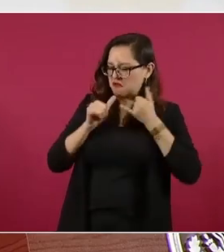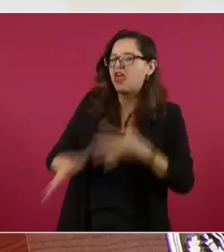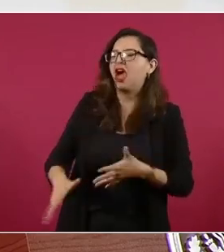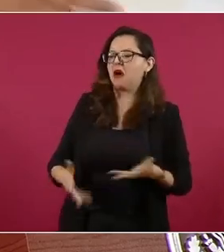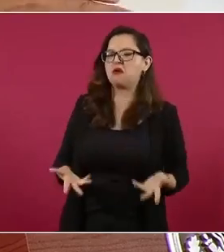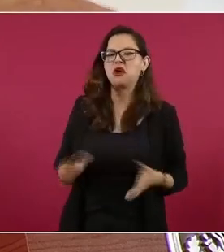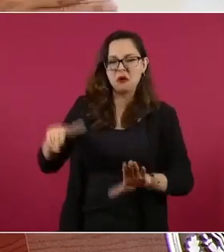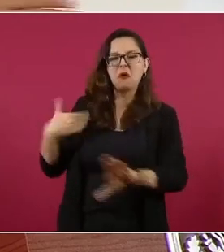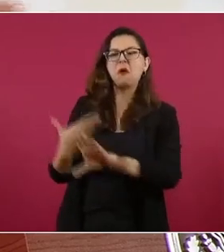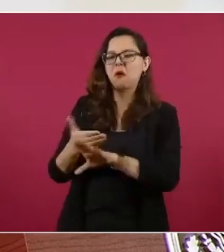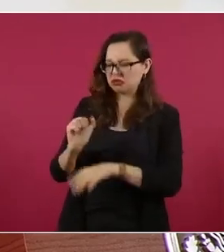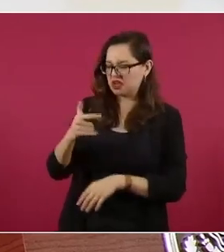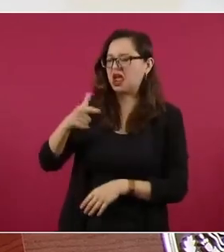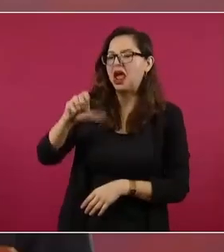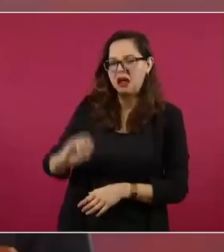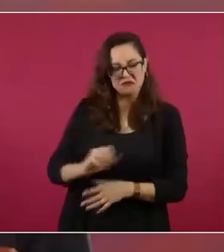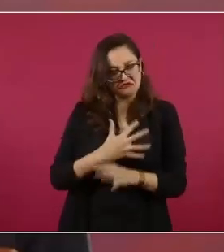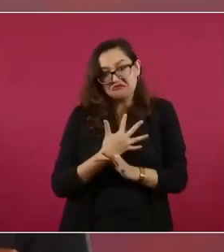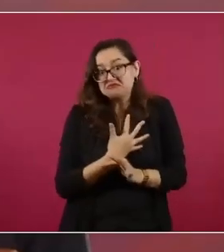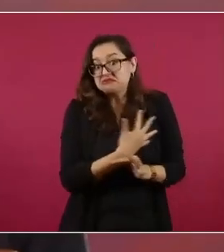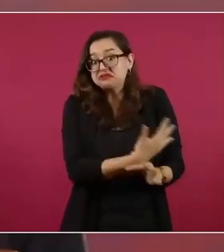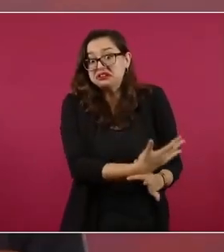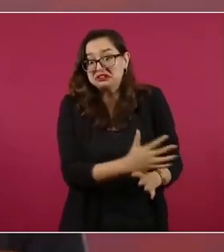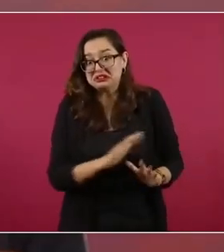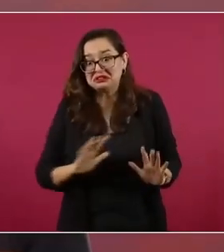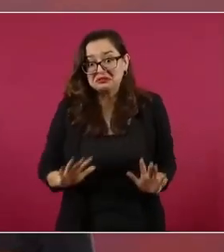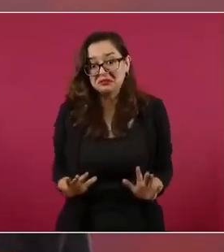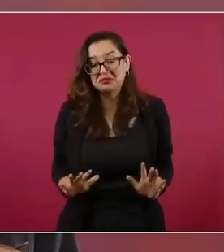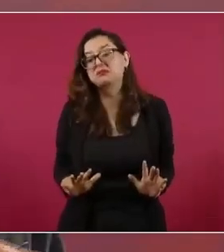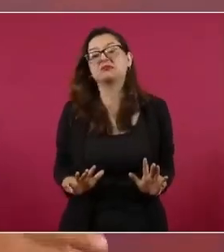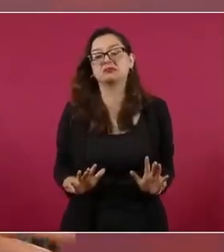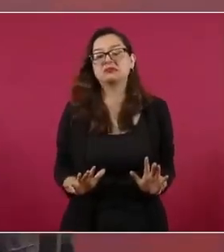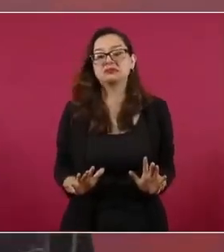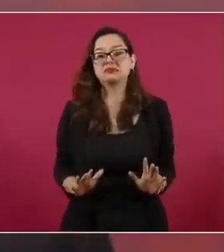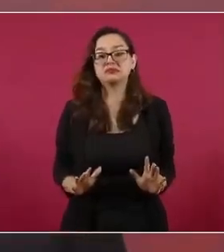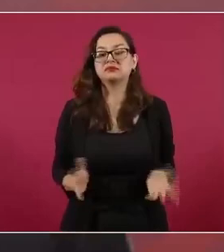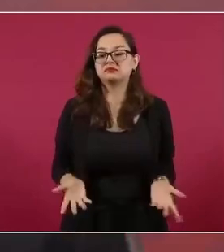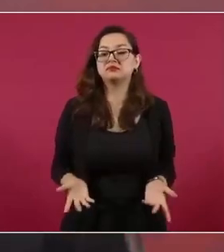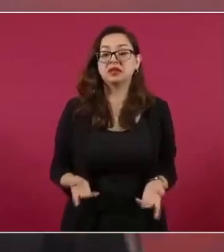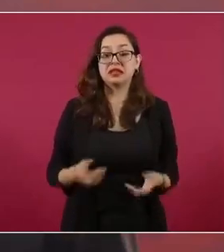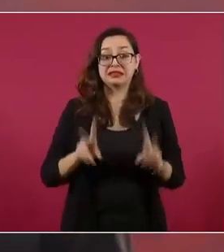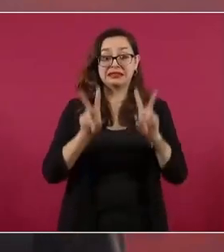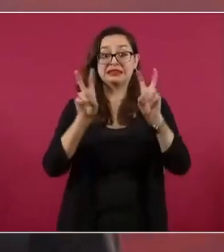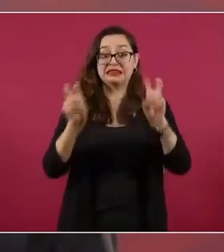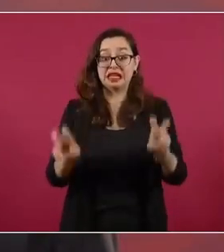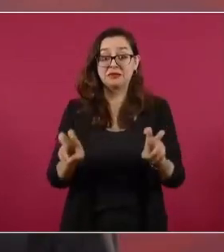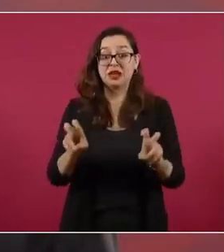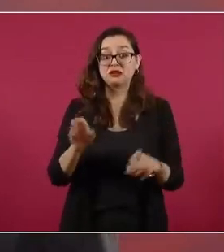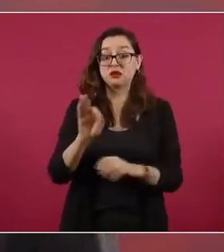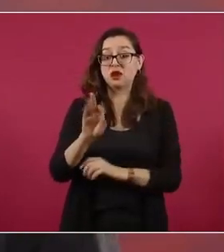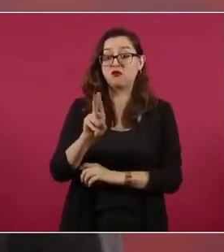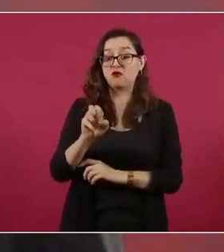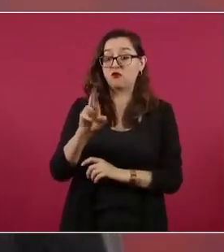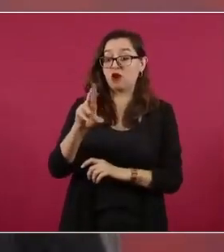Y sobre esto del desafuero, hasta acaba de declarar que me arrepiento